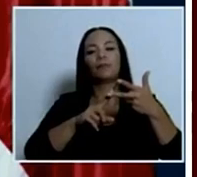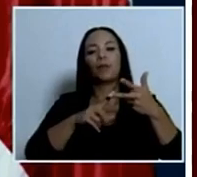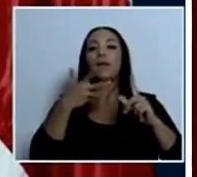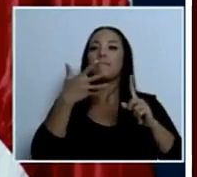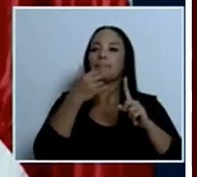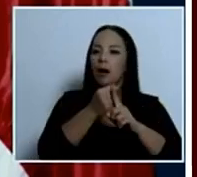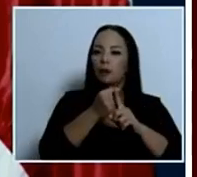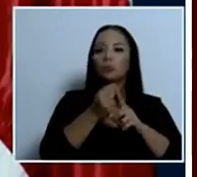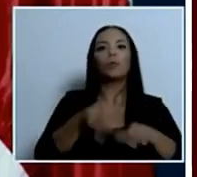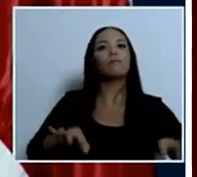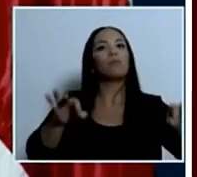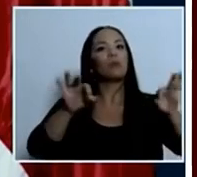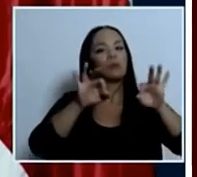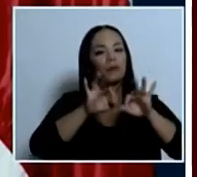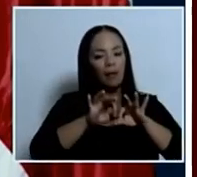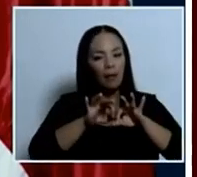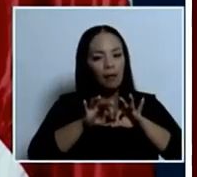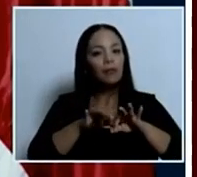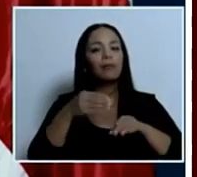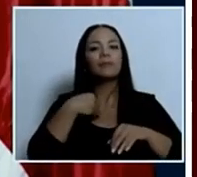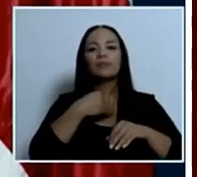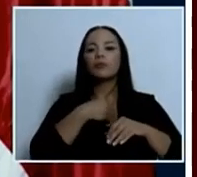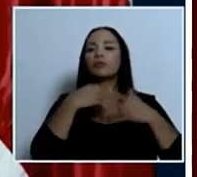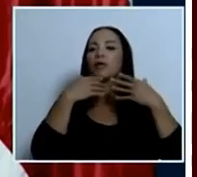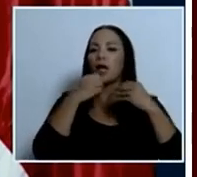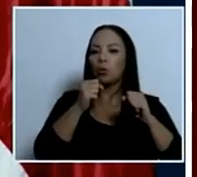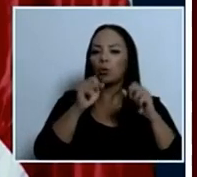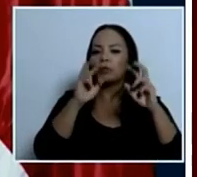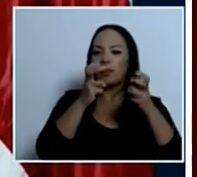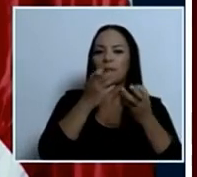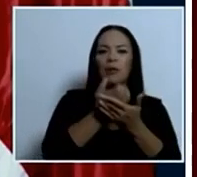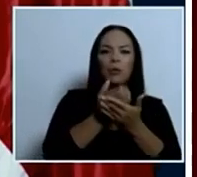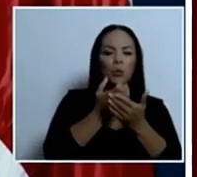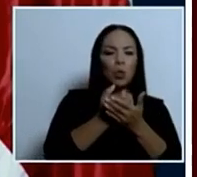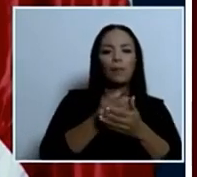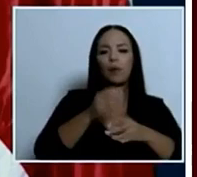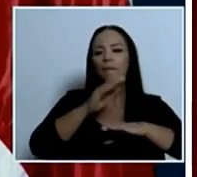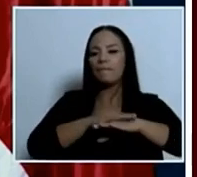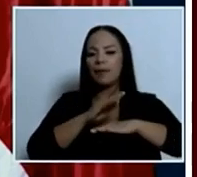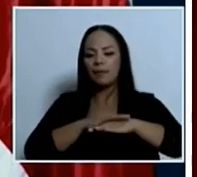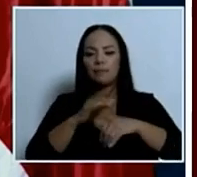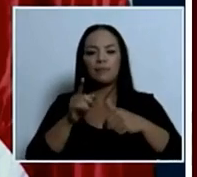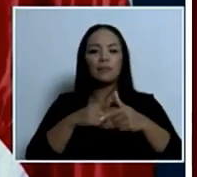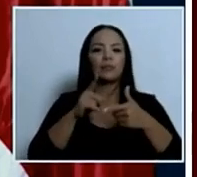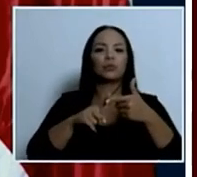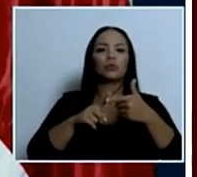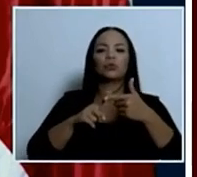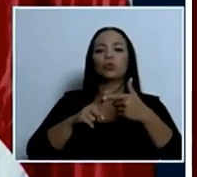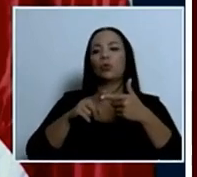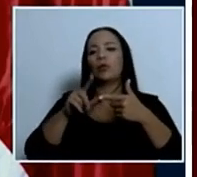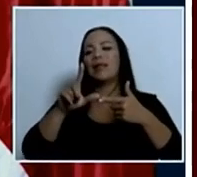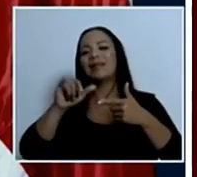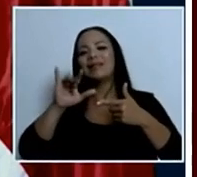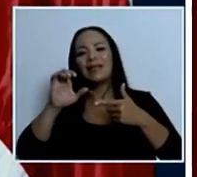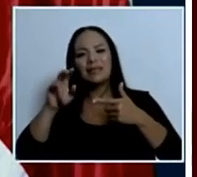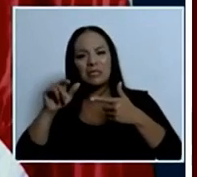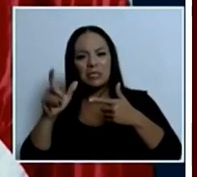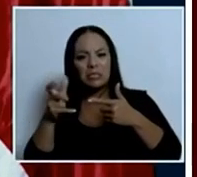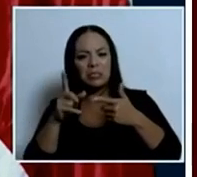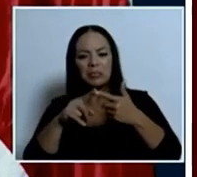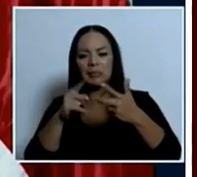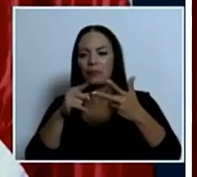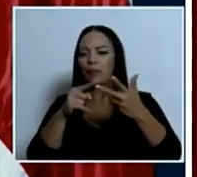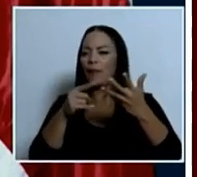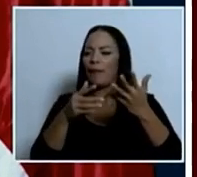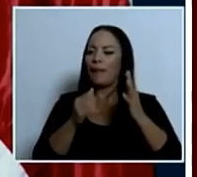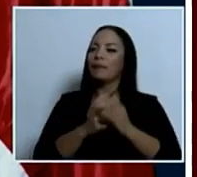la actividad económica permisos licencias etcétera es un puesto que soy franco con el